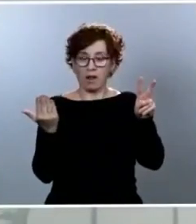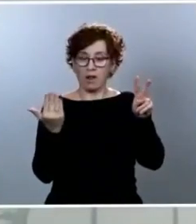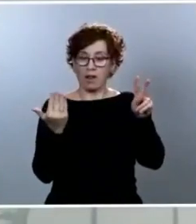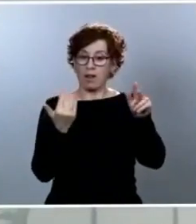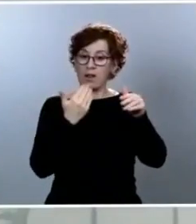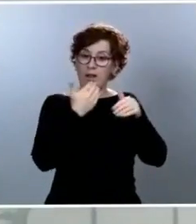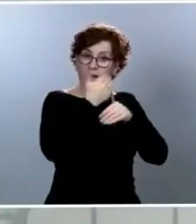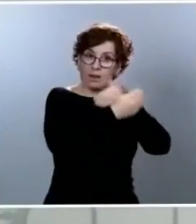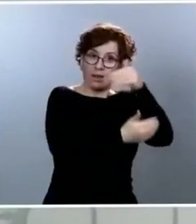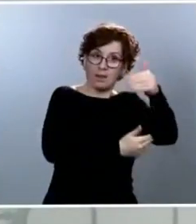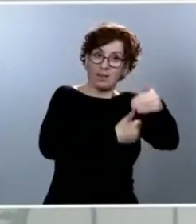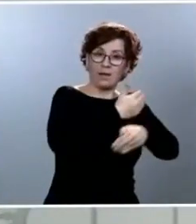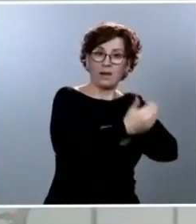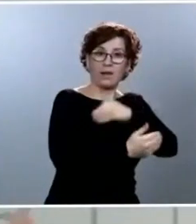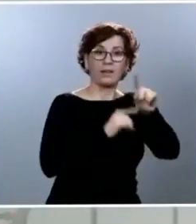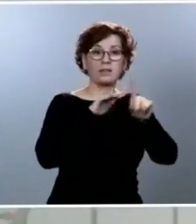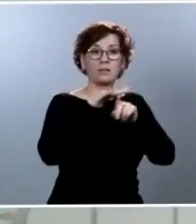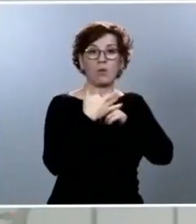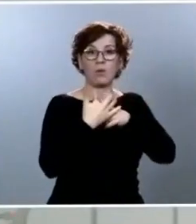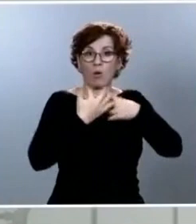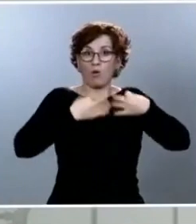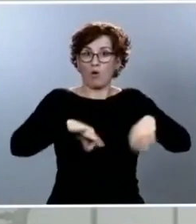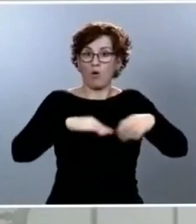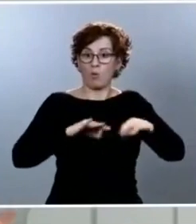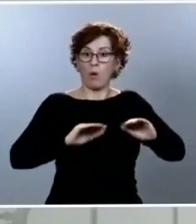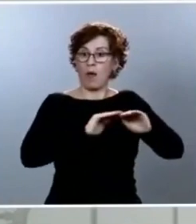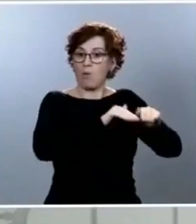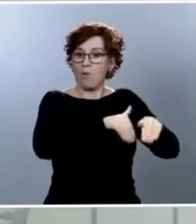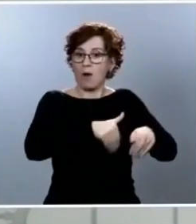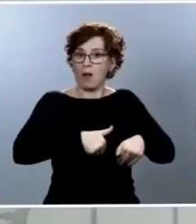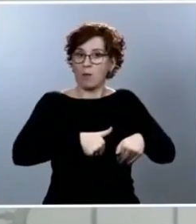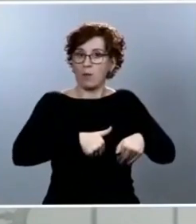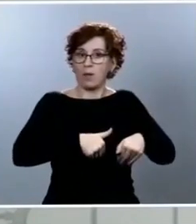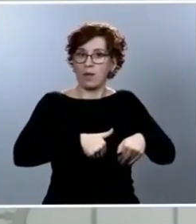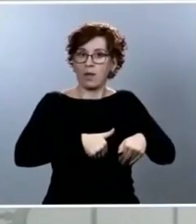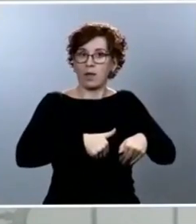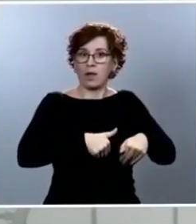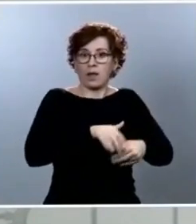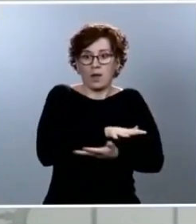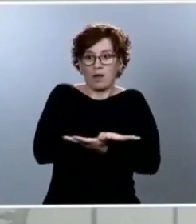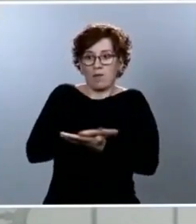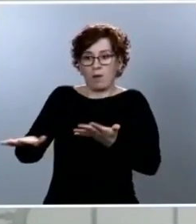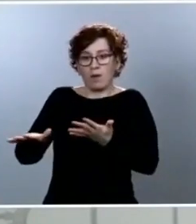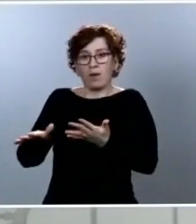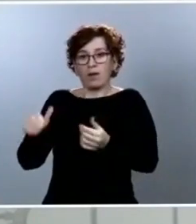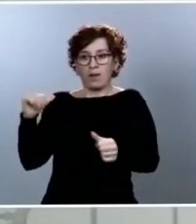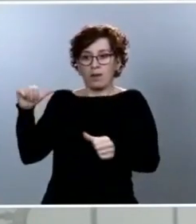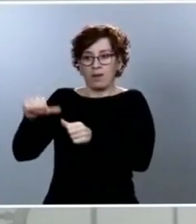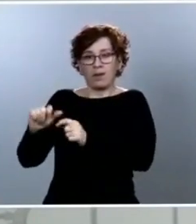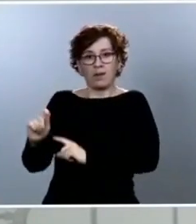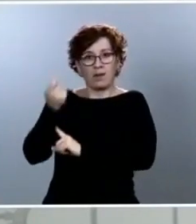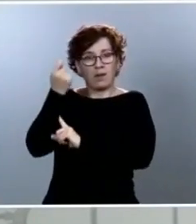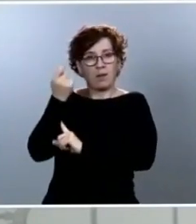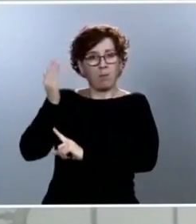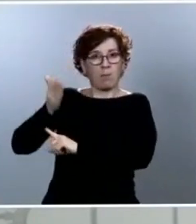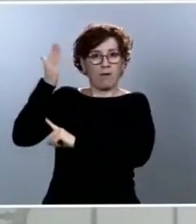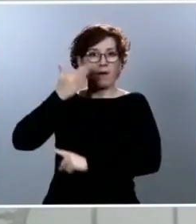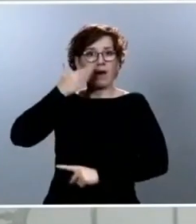normalidad, no pongamos en riesgo lo conseguido hasta ahora. Y sobre todo y ante todo,